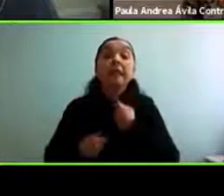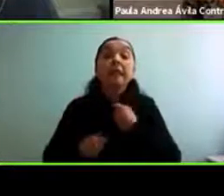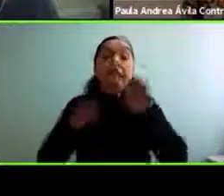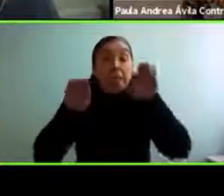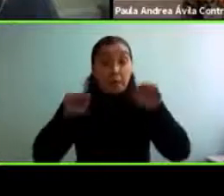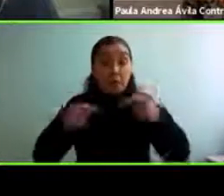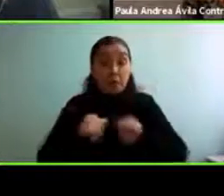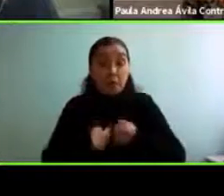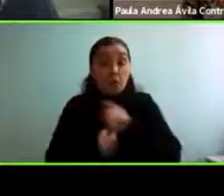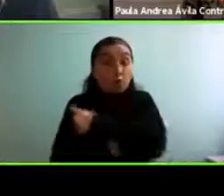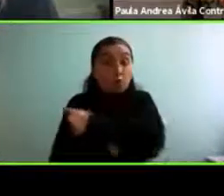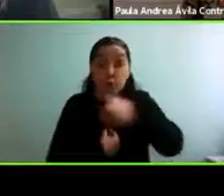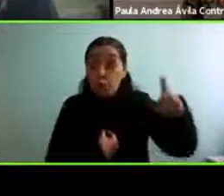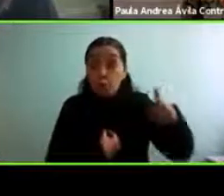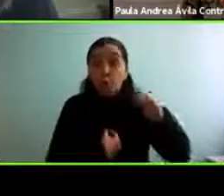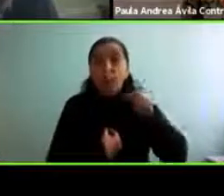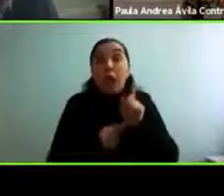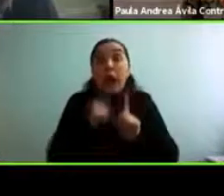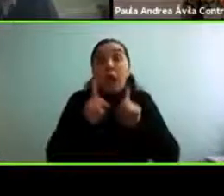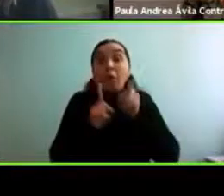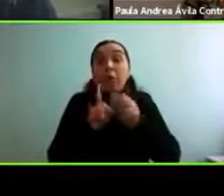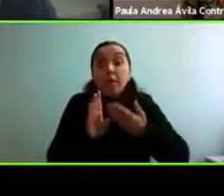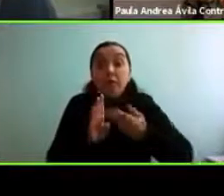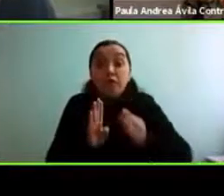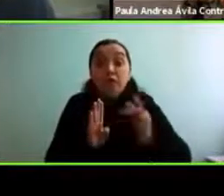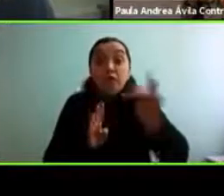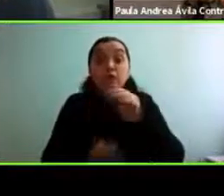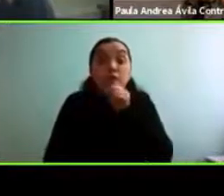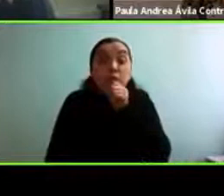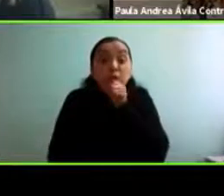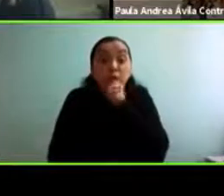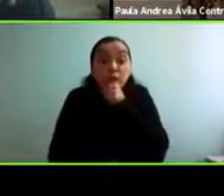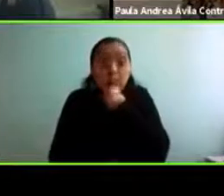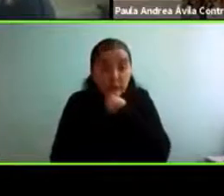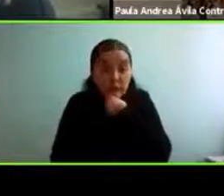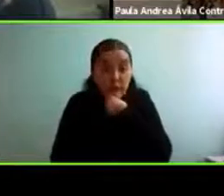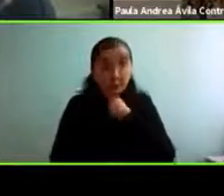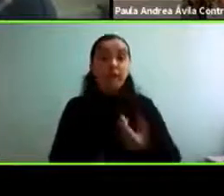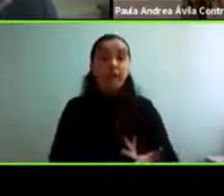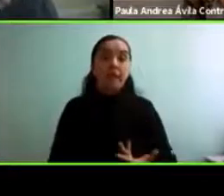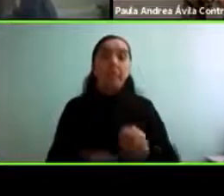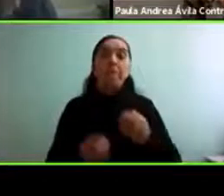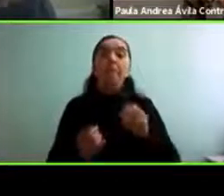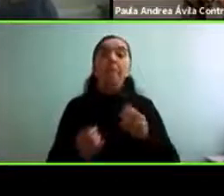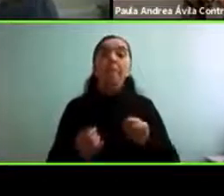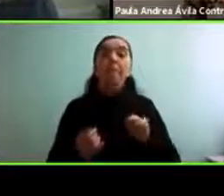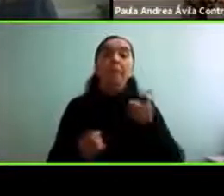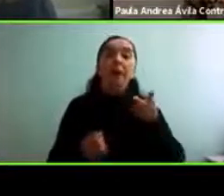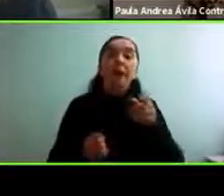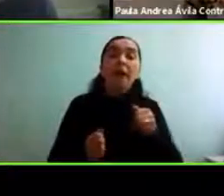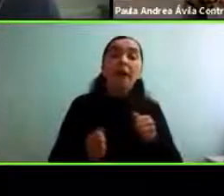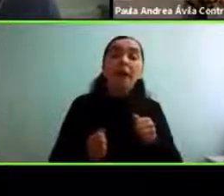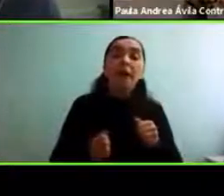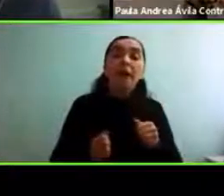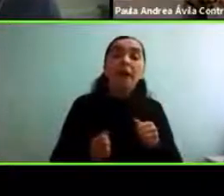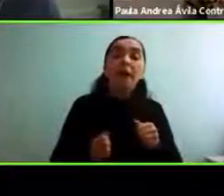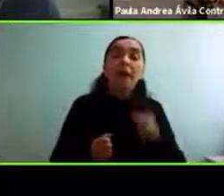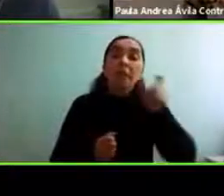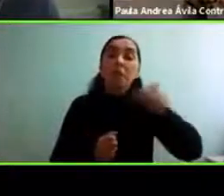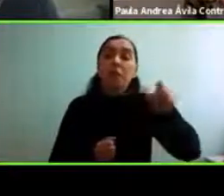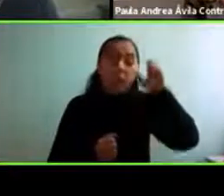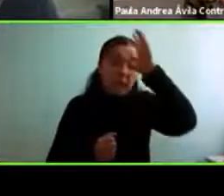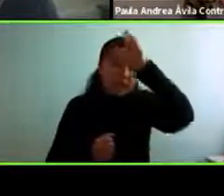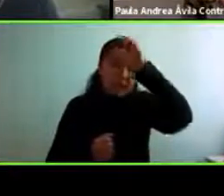vamos a llegar a ser viejos alguna vez y para el colega argentino que hizo la pregunta bueno yo estoy de acuerdo